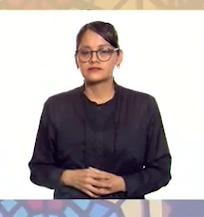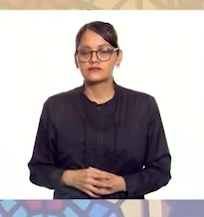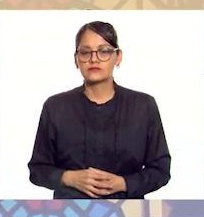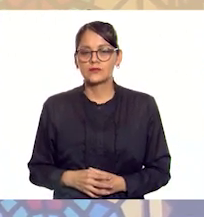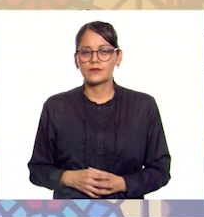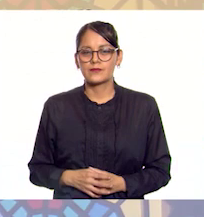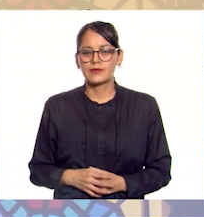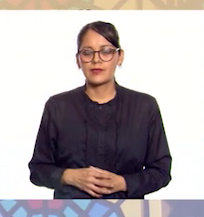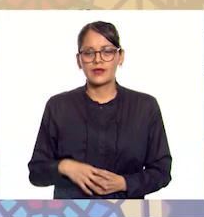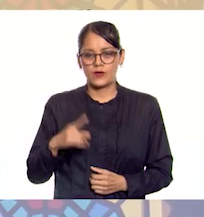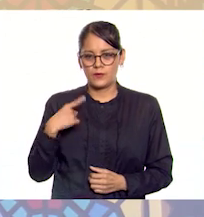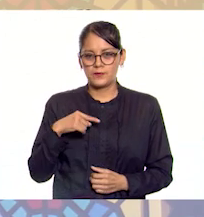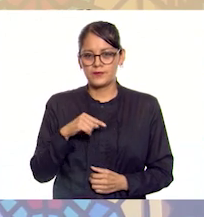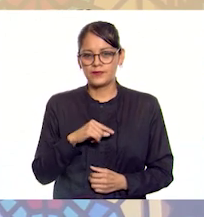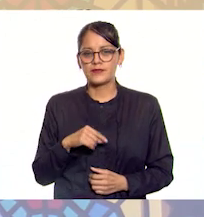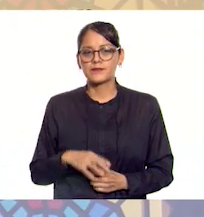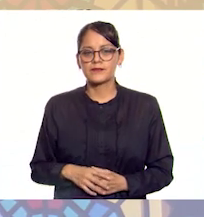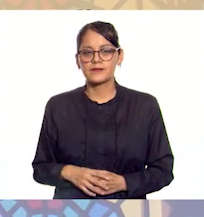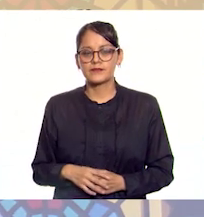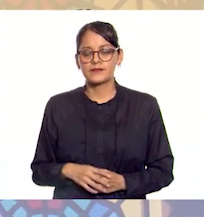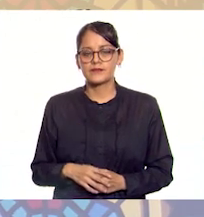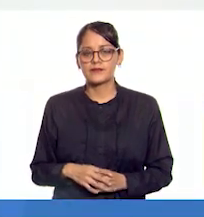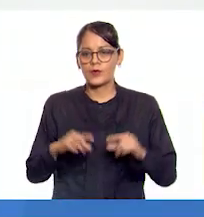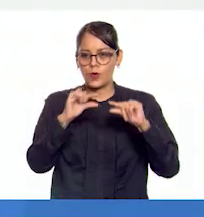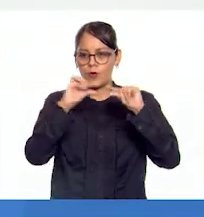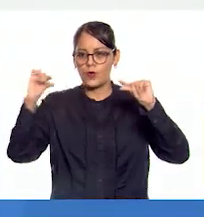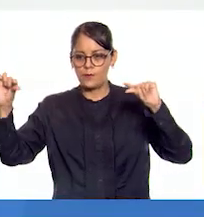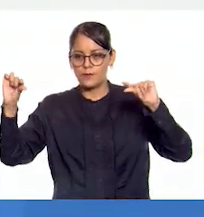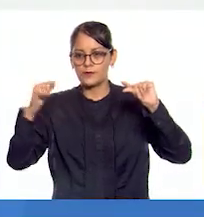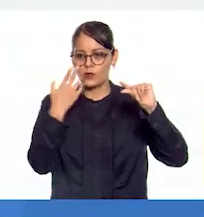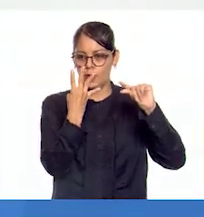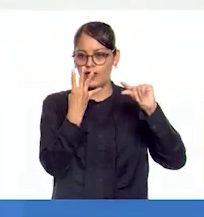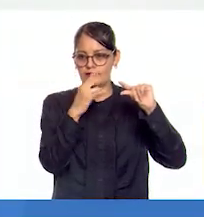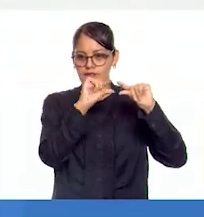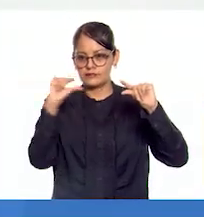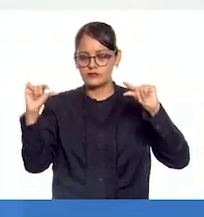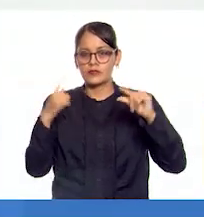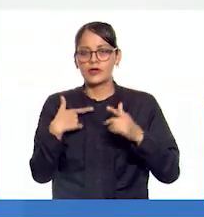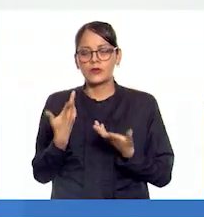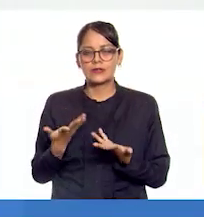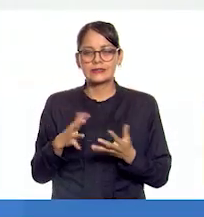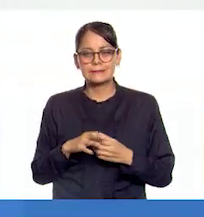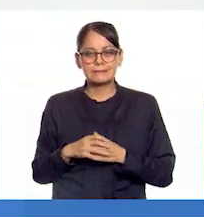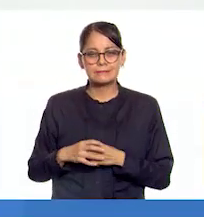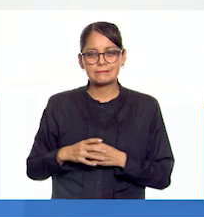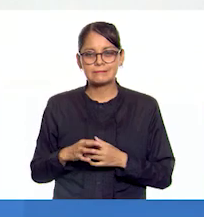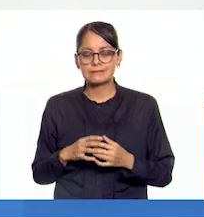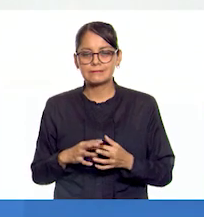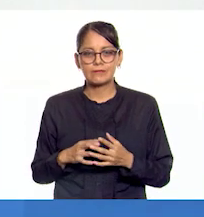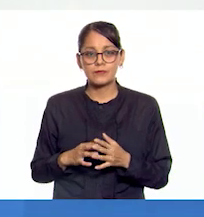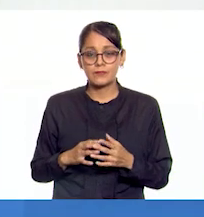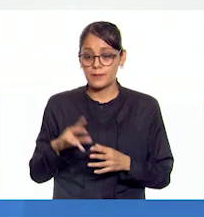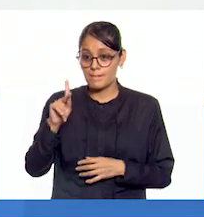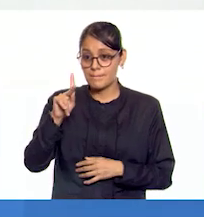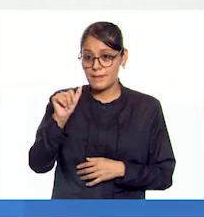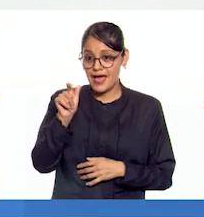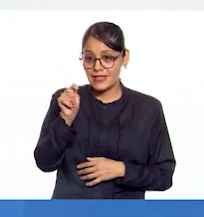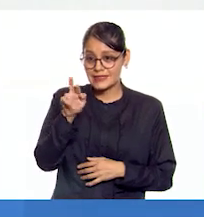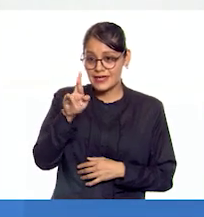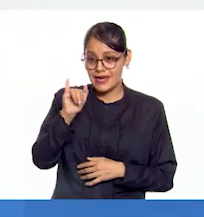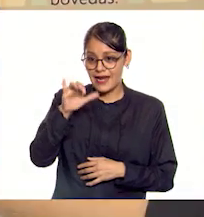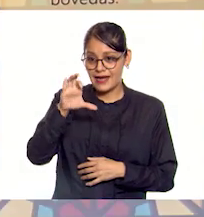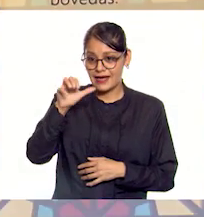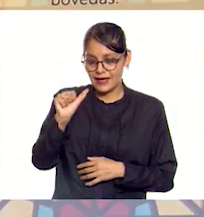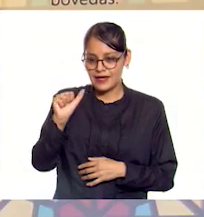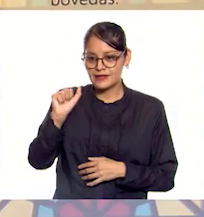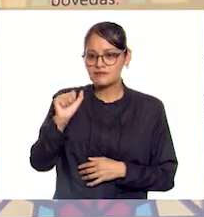Cuatro horizontal me dijiste, ¿verdad? cuatro horizontal. Jefe máximo de la Iglesia relacionado al papá, papá. ¡Al patriarca! Muy bien, al